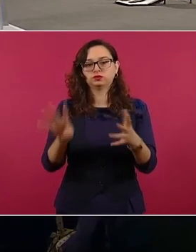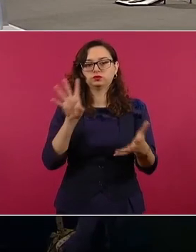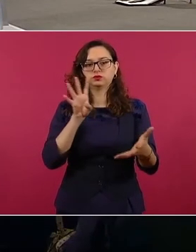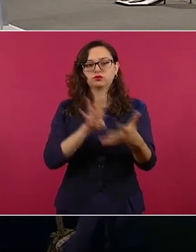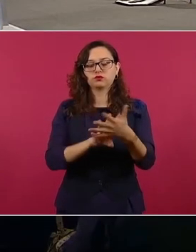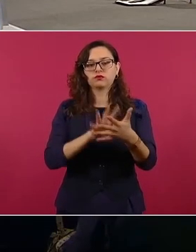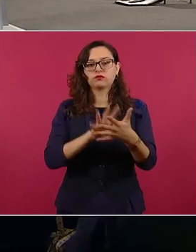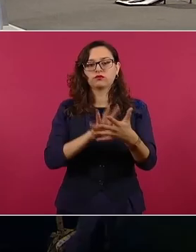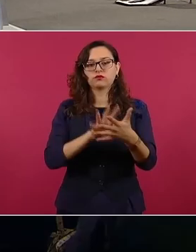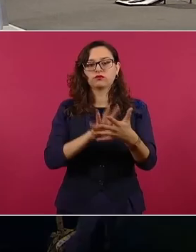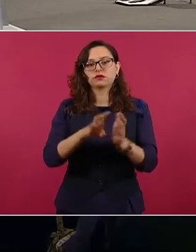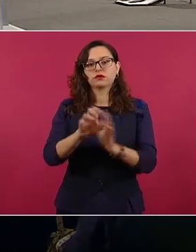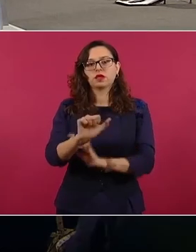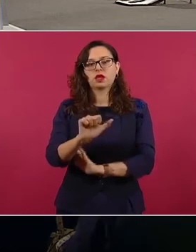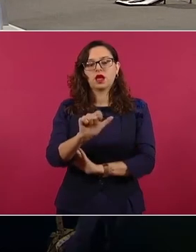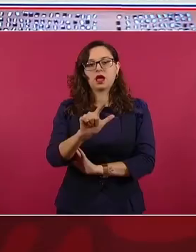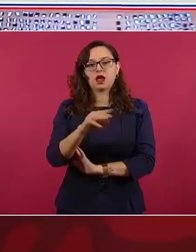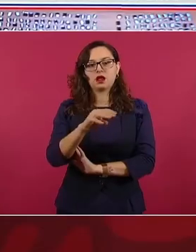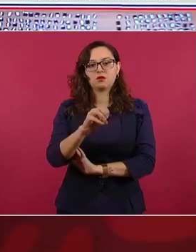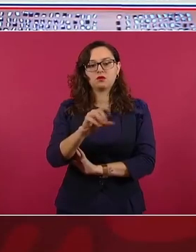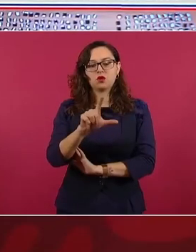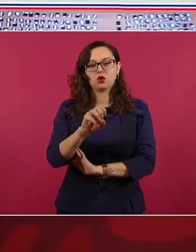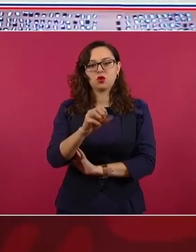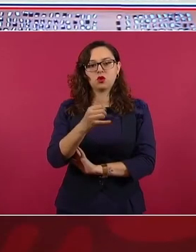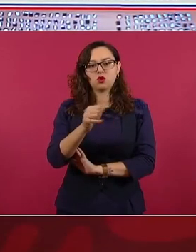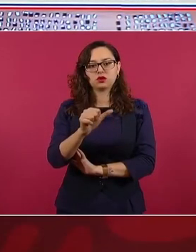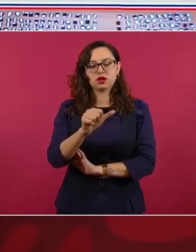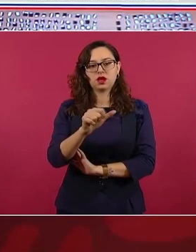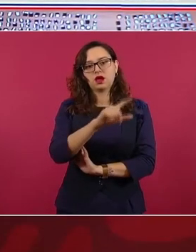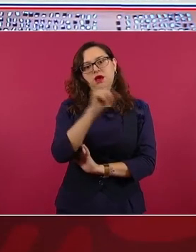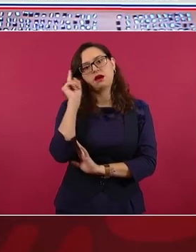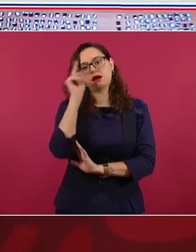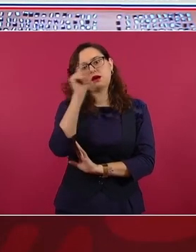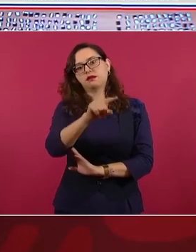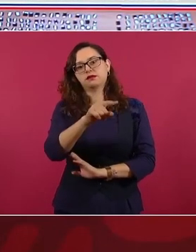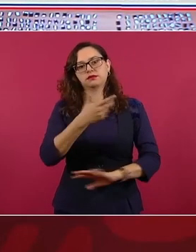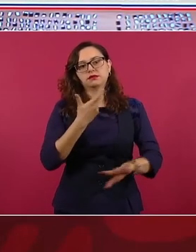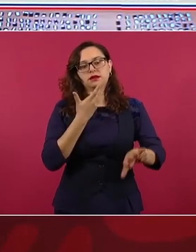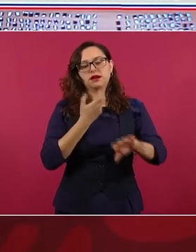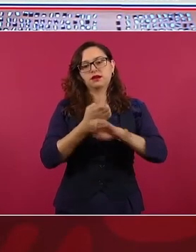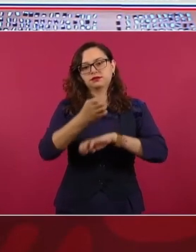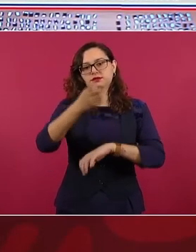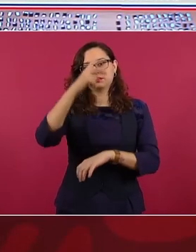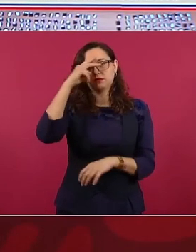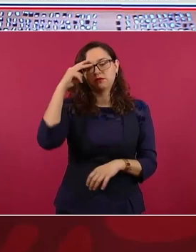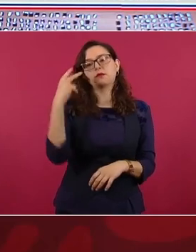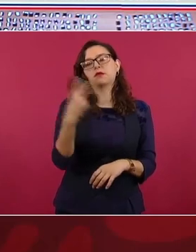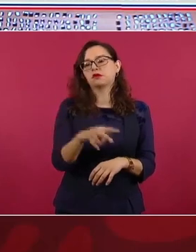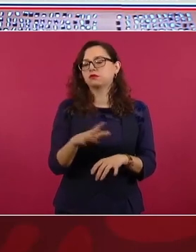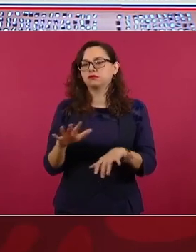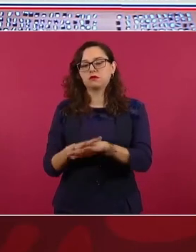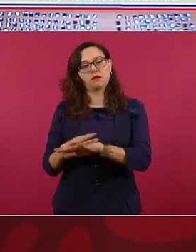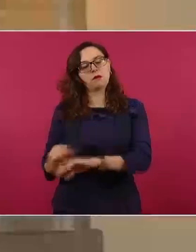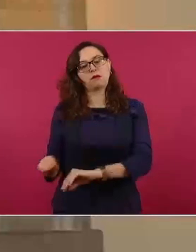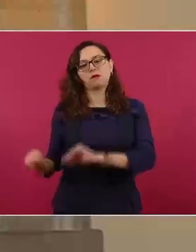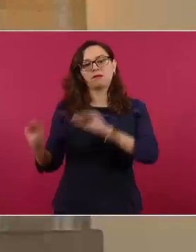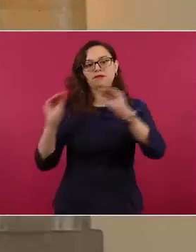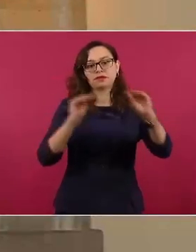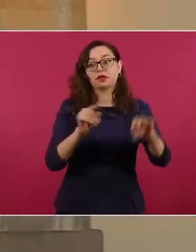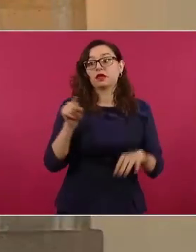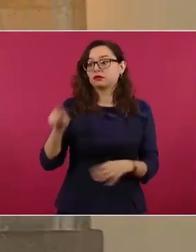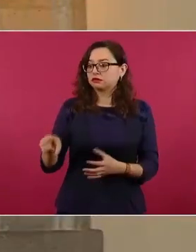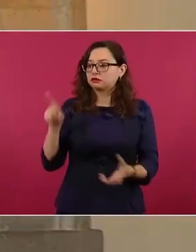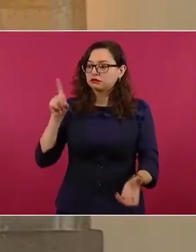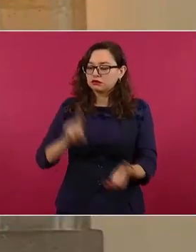de Almoloya de Juárez, en el Estado de México. Se le encontraron diversas drogas